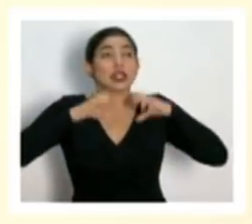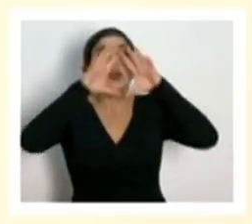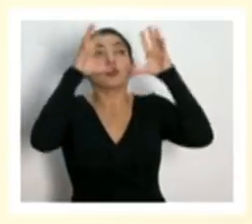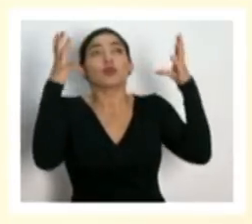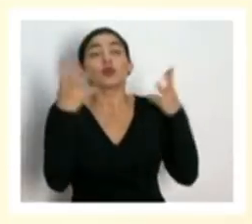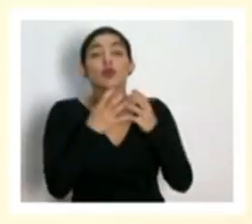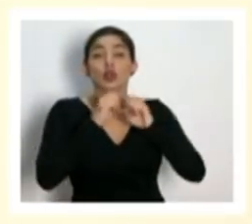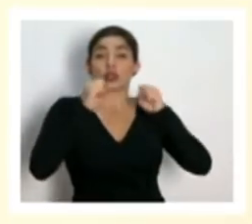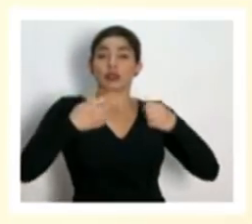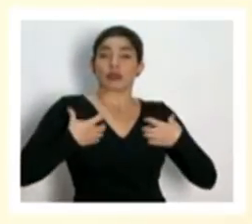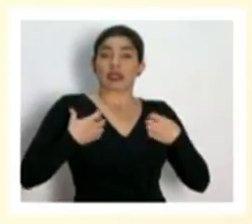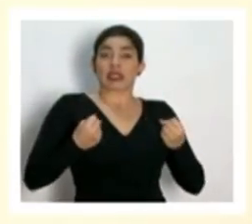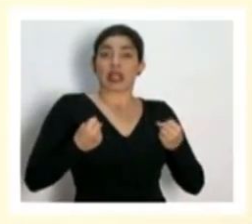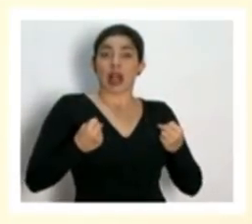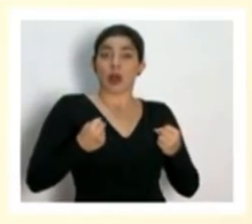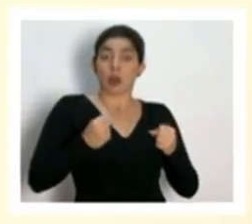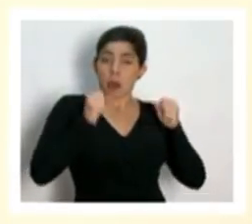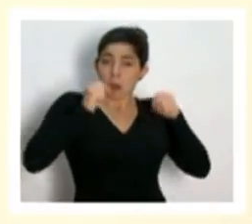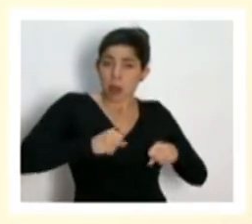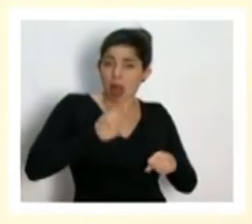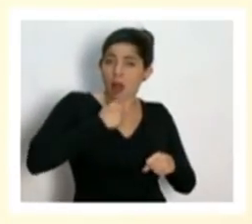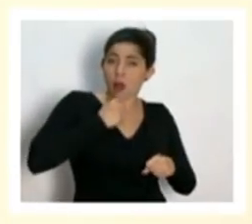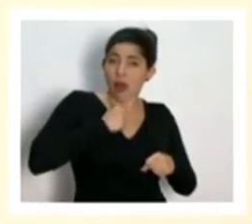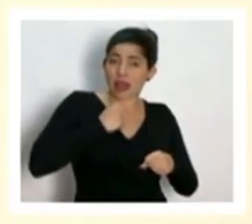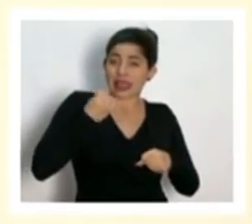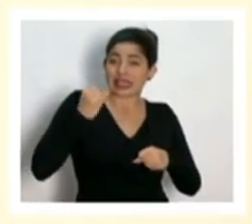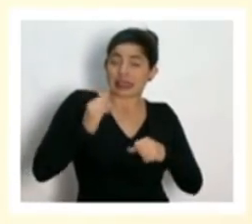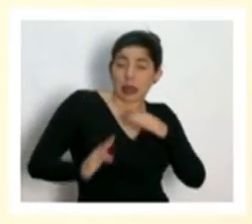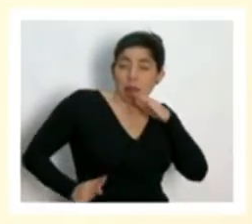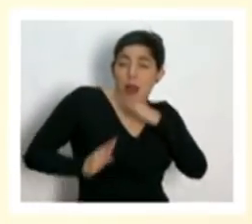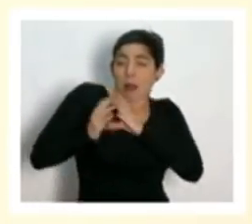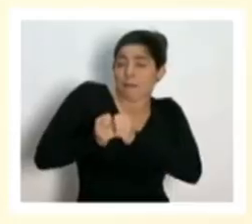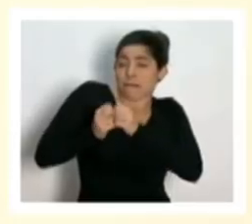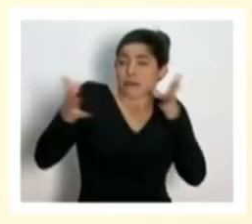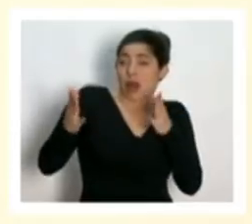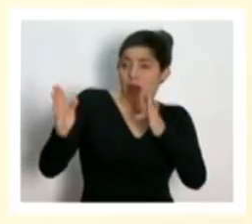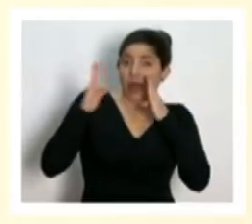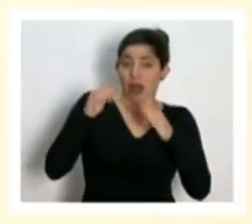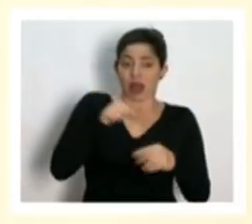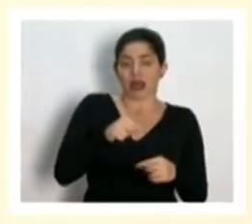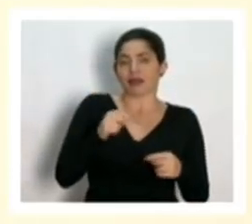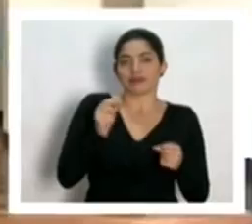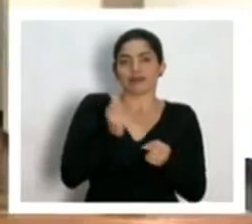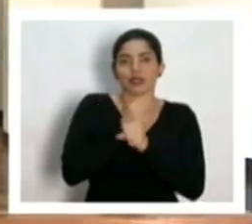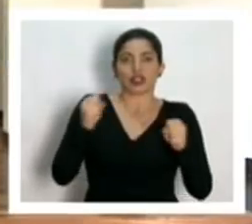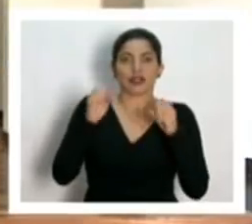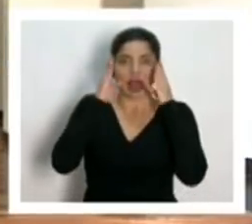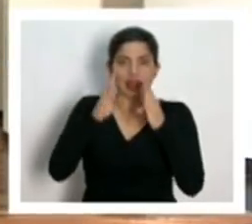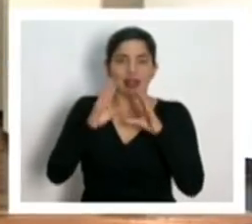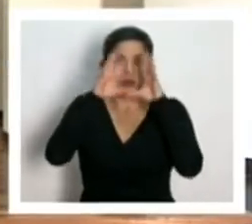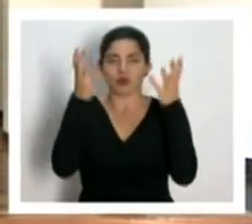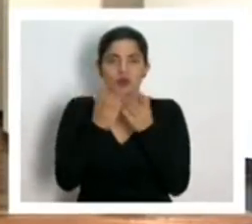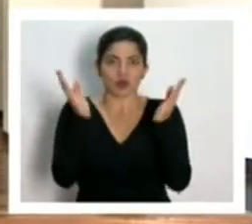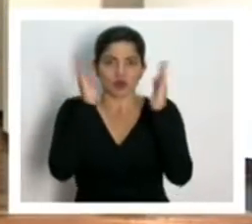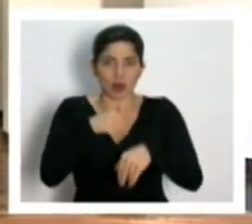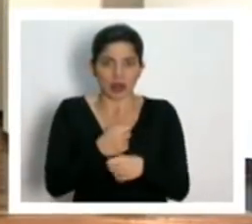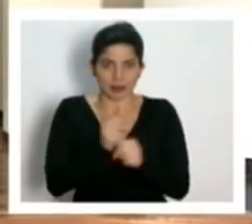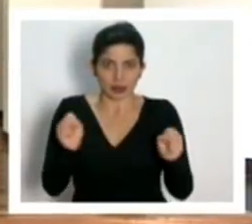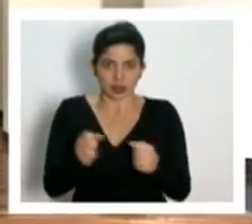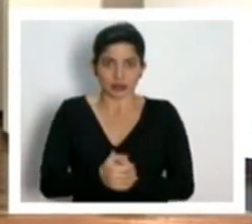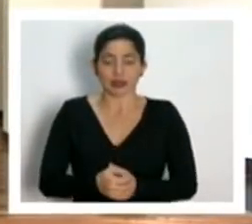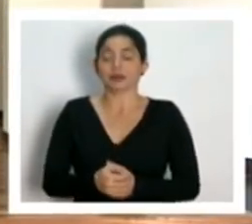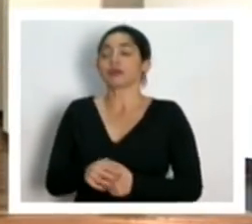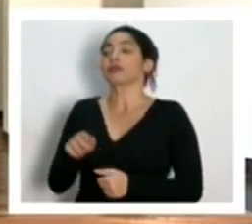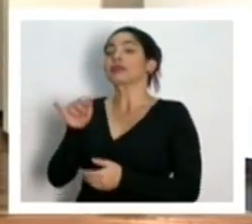que pueda aguantar un crecimiento exponencial. Muchas gracias, don Román, y es importante eso.